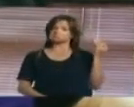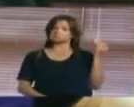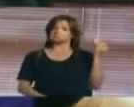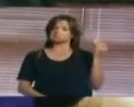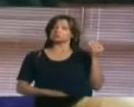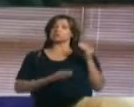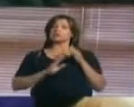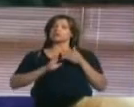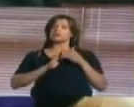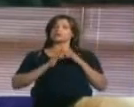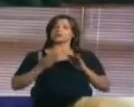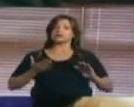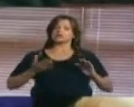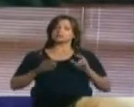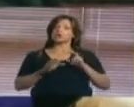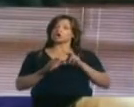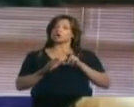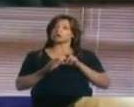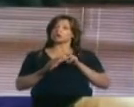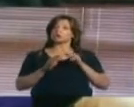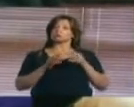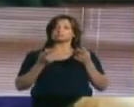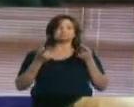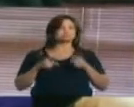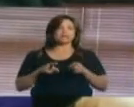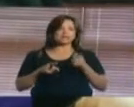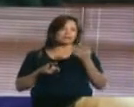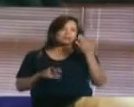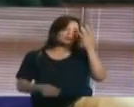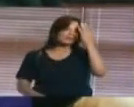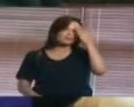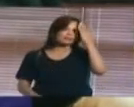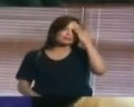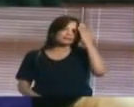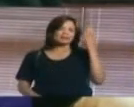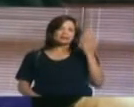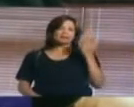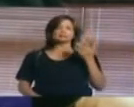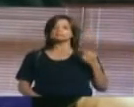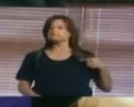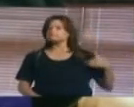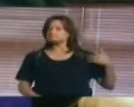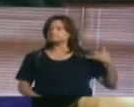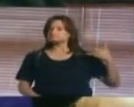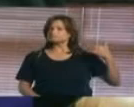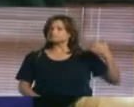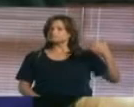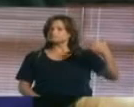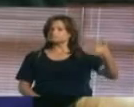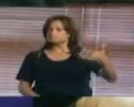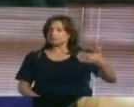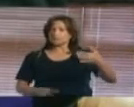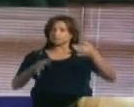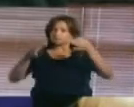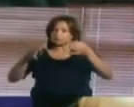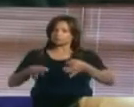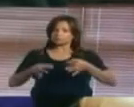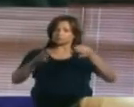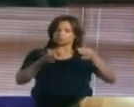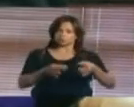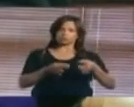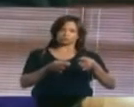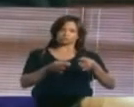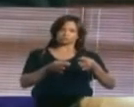la paz que produce saber que en todo momento todas mis decisiones fueron